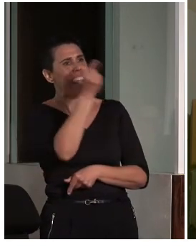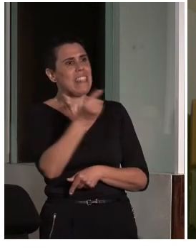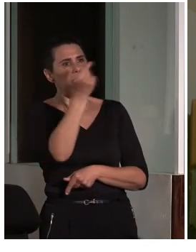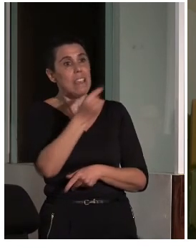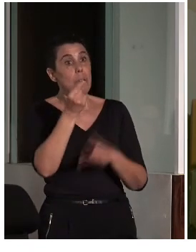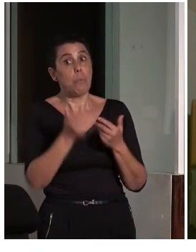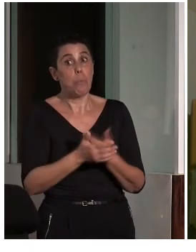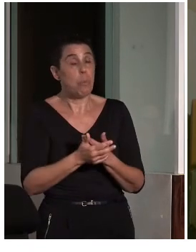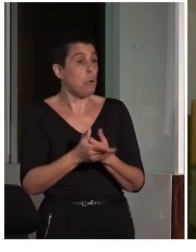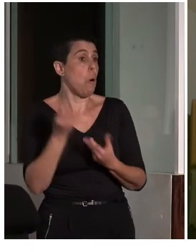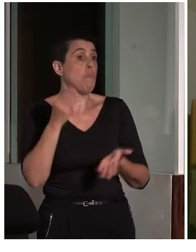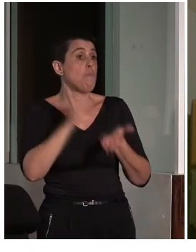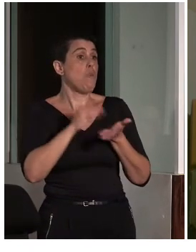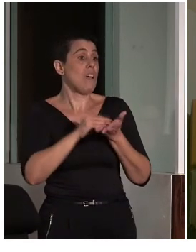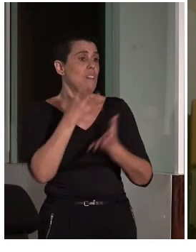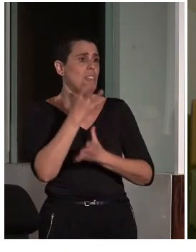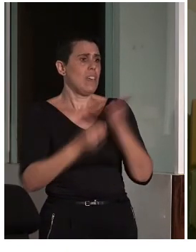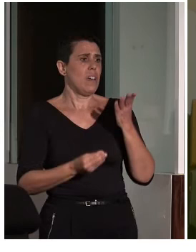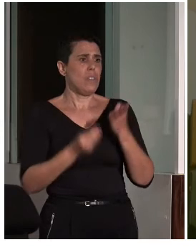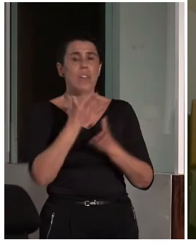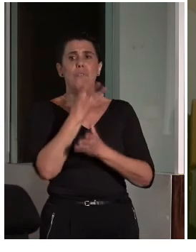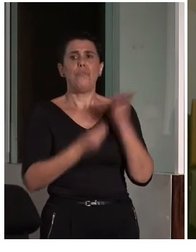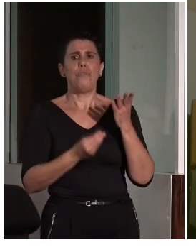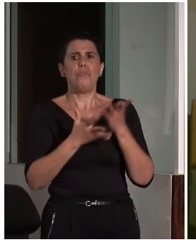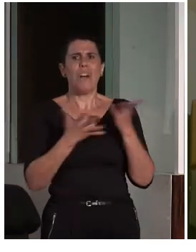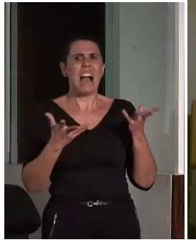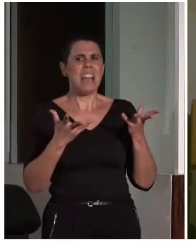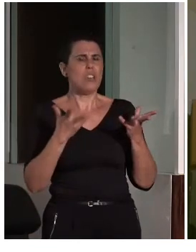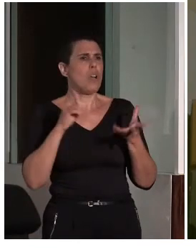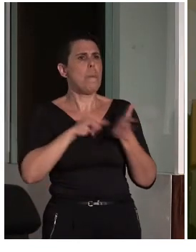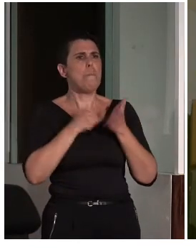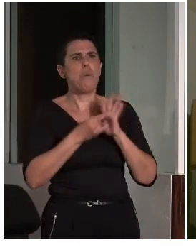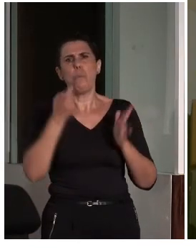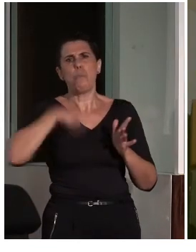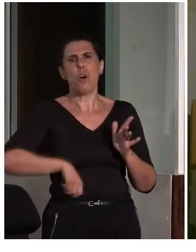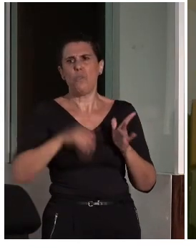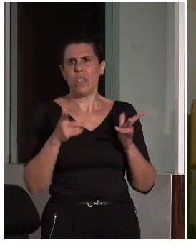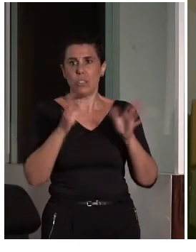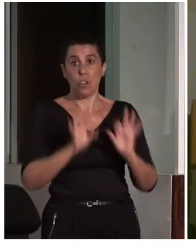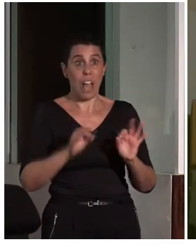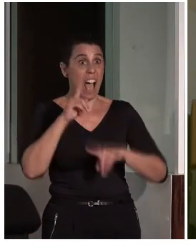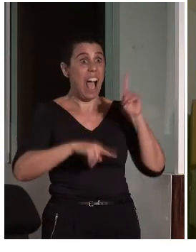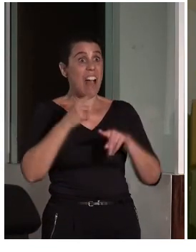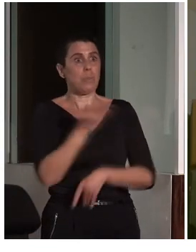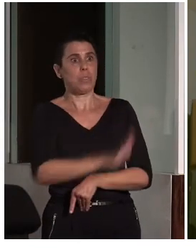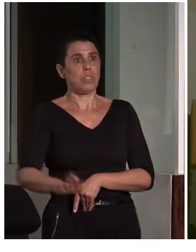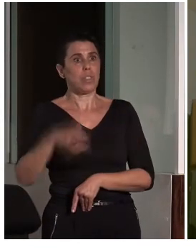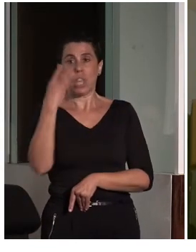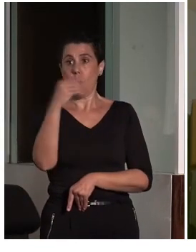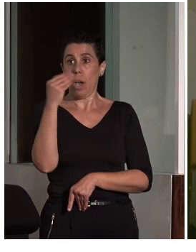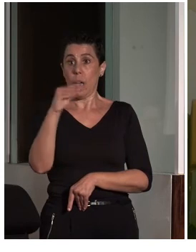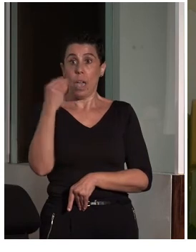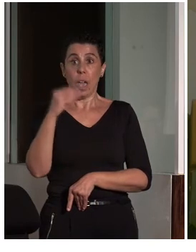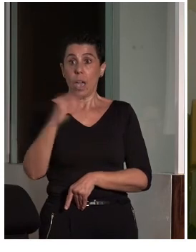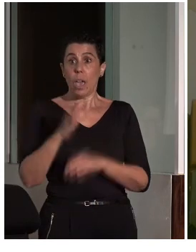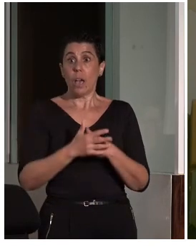sin querer caemos en que sea muy académico, muy técnico, muy profesional. Y eso hace que niños, jóvenes, y sobre todo los que estamos